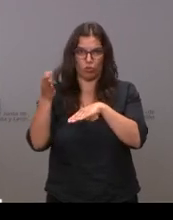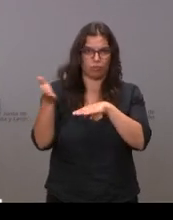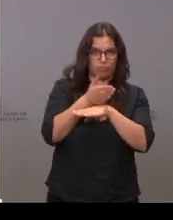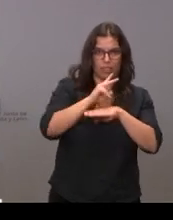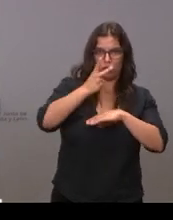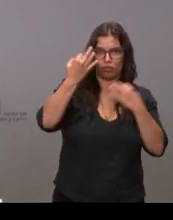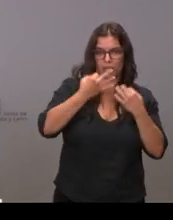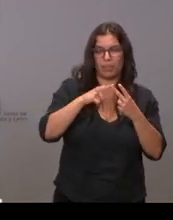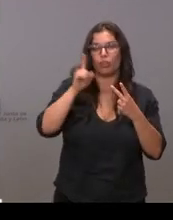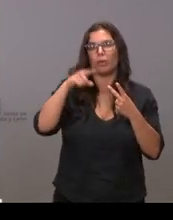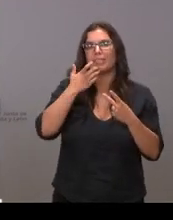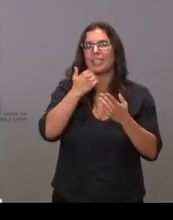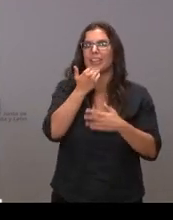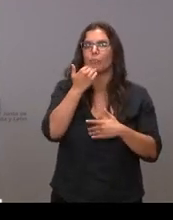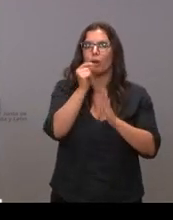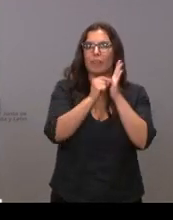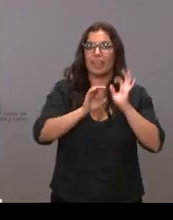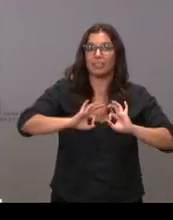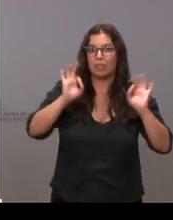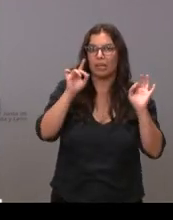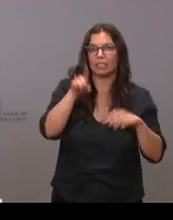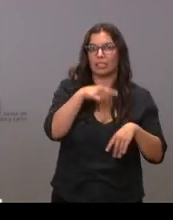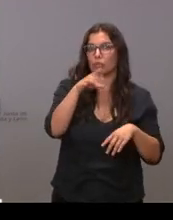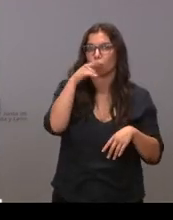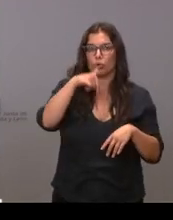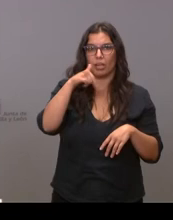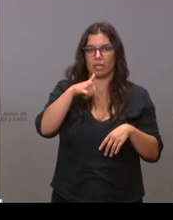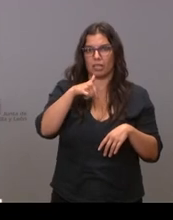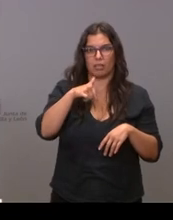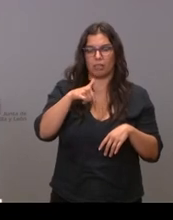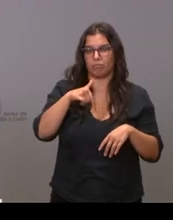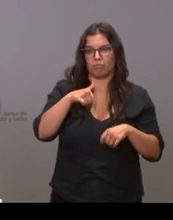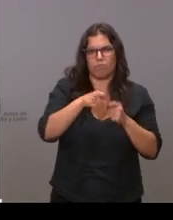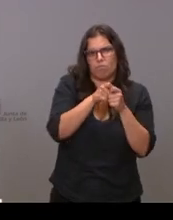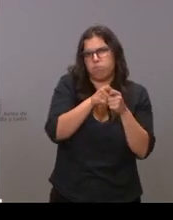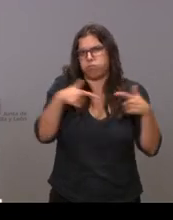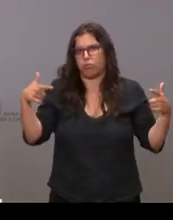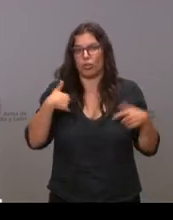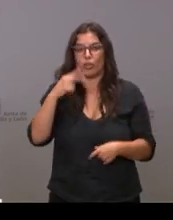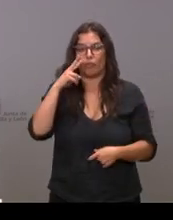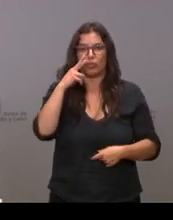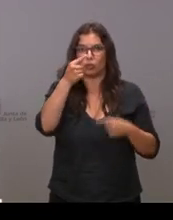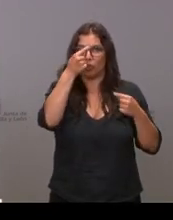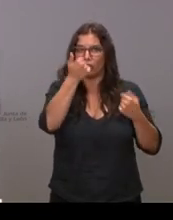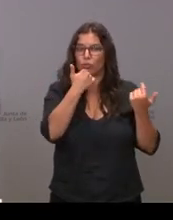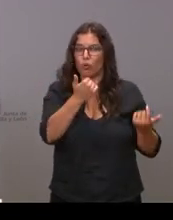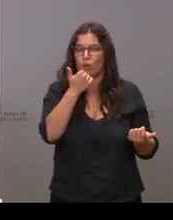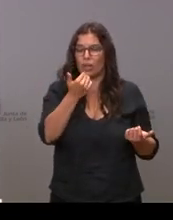especiales en Zamora porque estamos absolutamente sobresaltados he mirado algún dato de esto